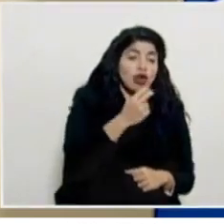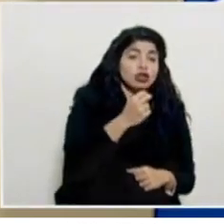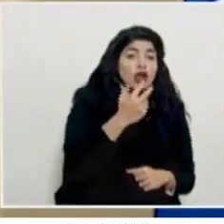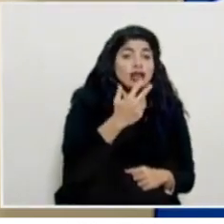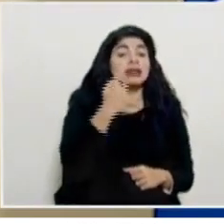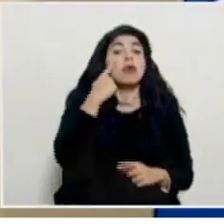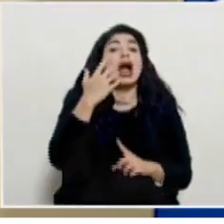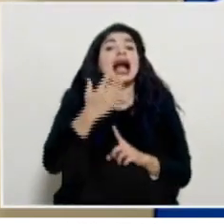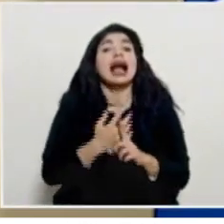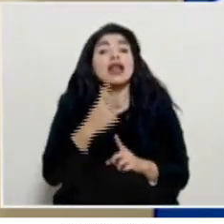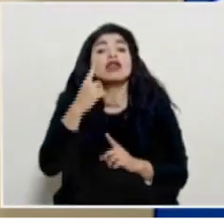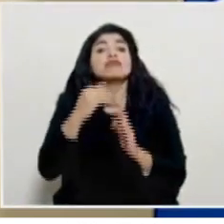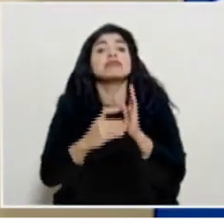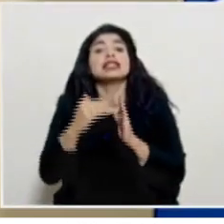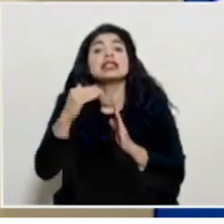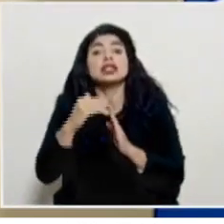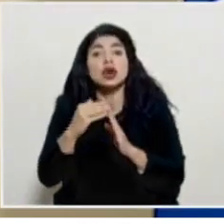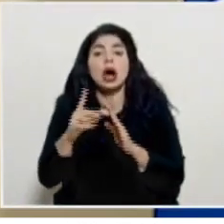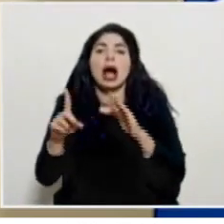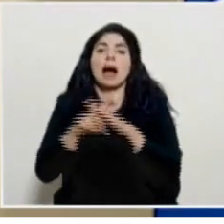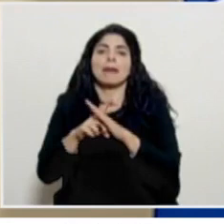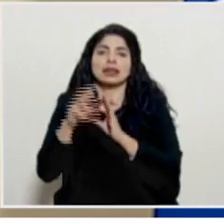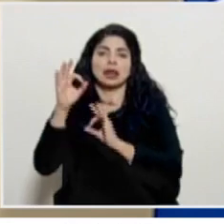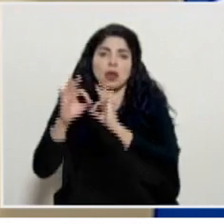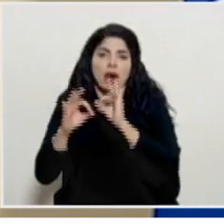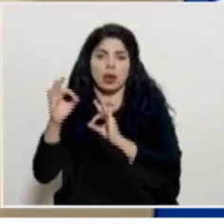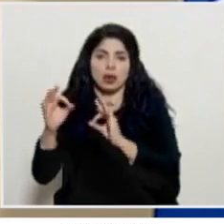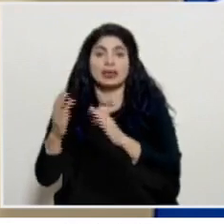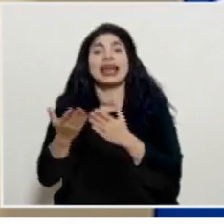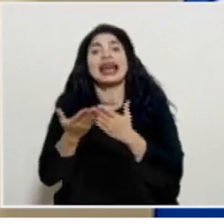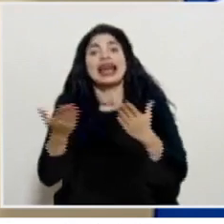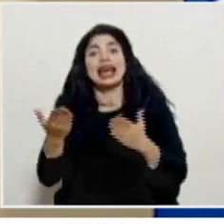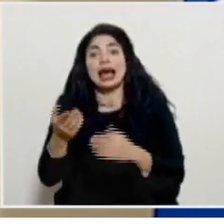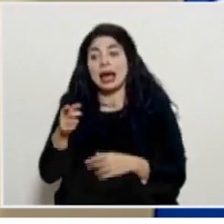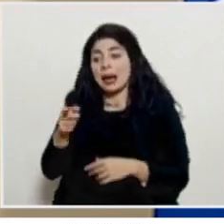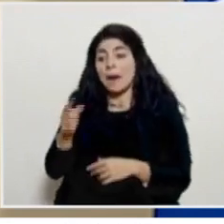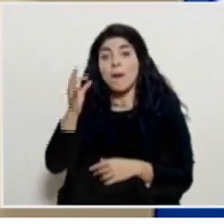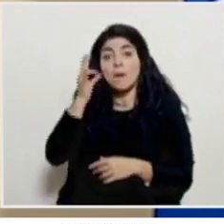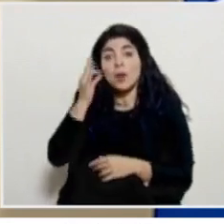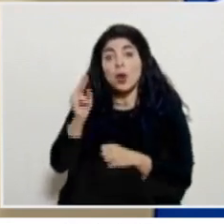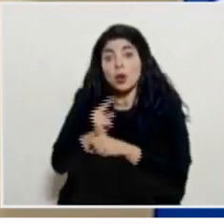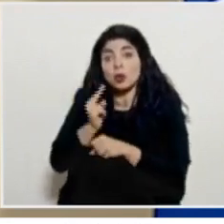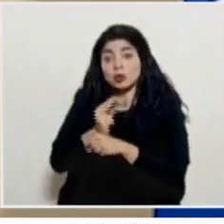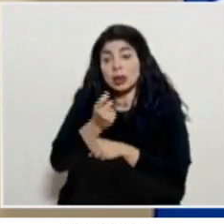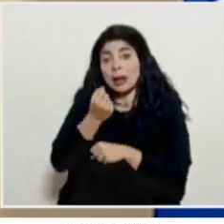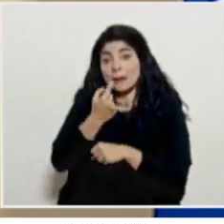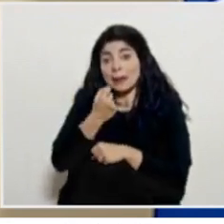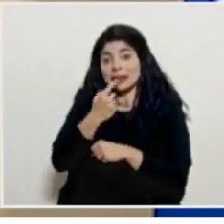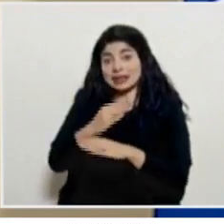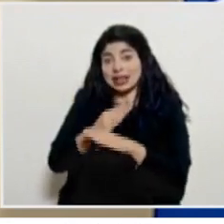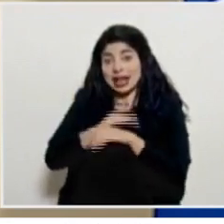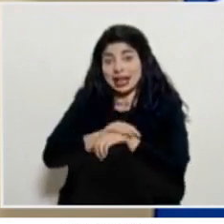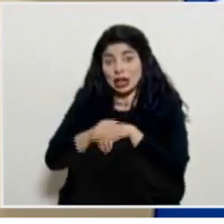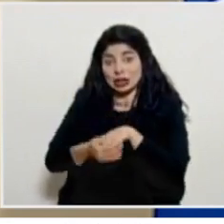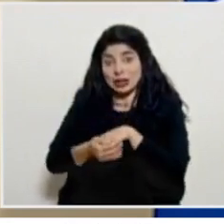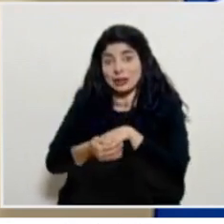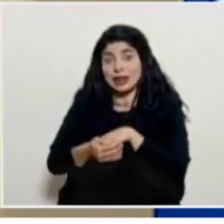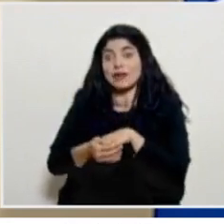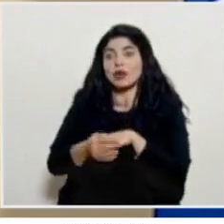se han reportado con coágulos versus uno, por ejemplo, en mil en las mujeres que toman anticonceptivos